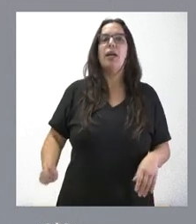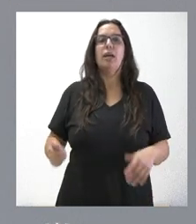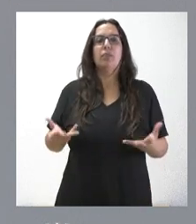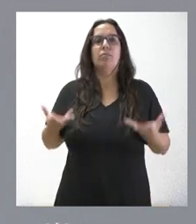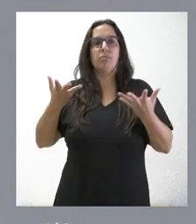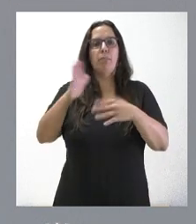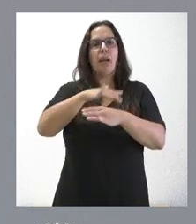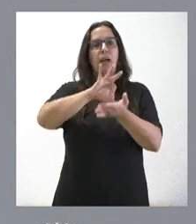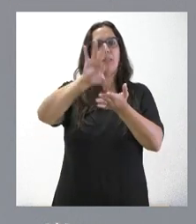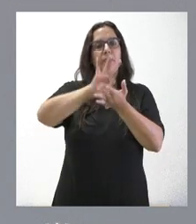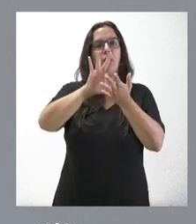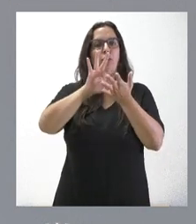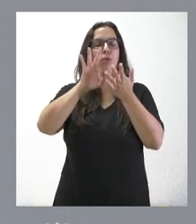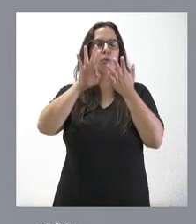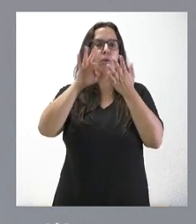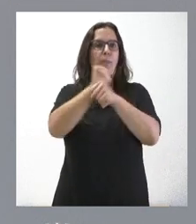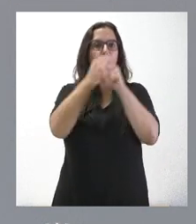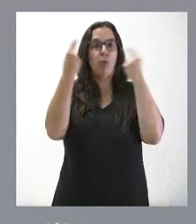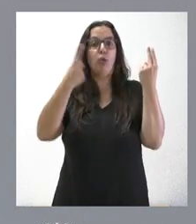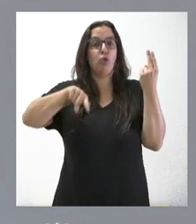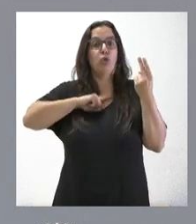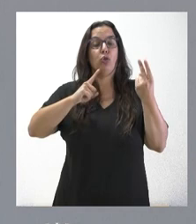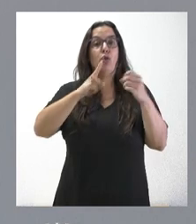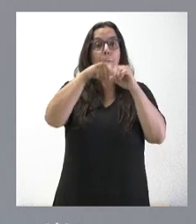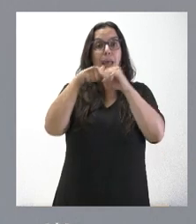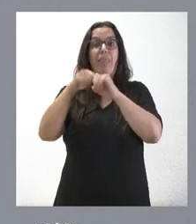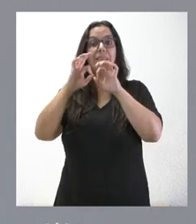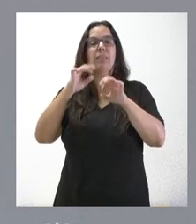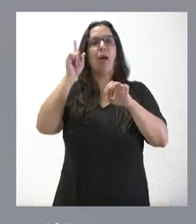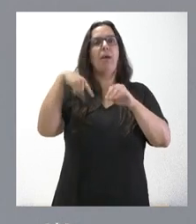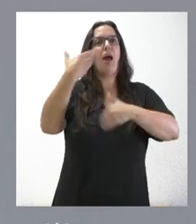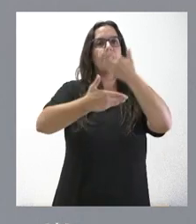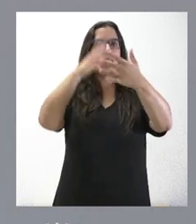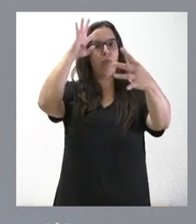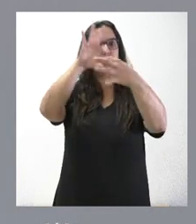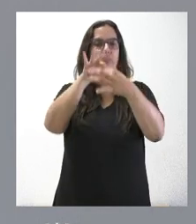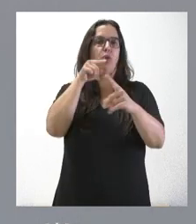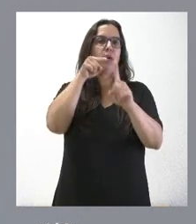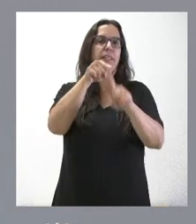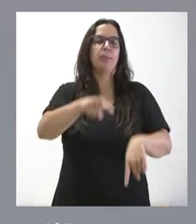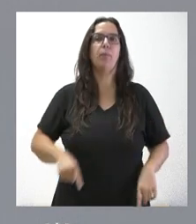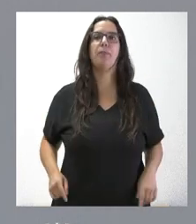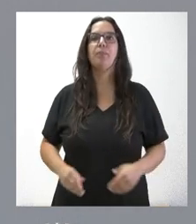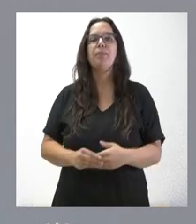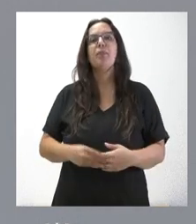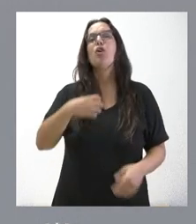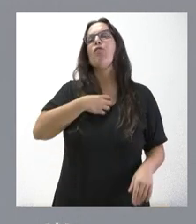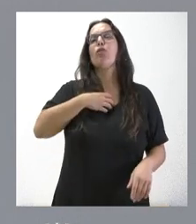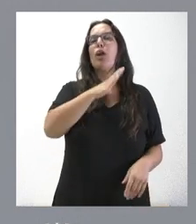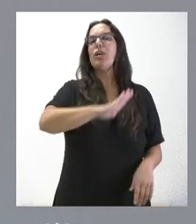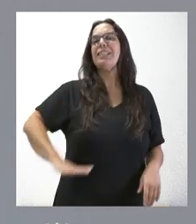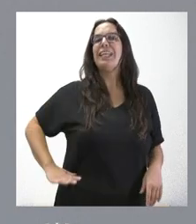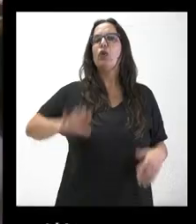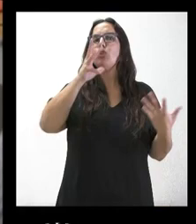también, desde ese punto de vista, nuestra oferta de empleo público ha venido avanzando en esa dirección. ¿De cuántos funcionarios interinos